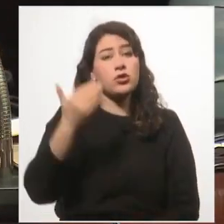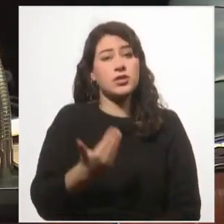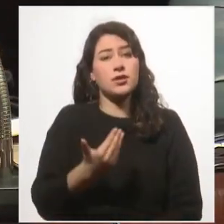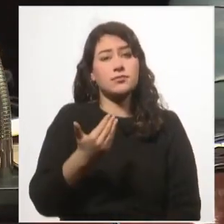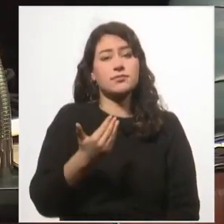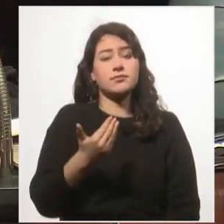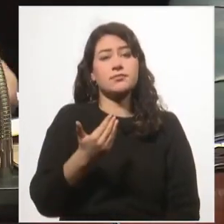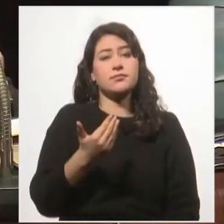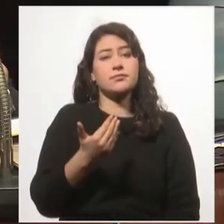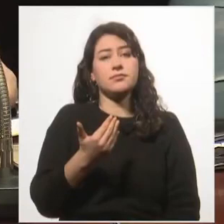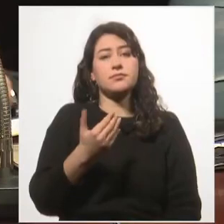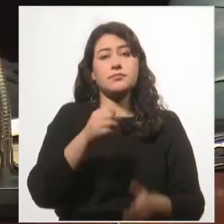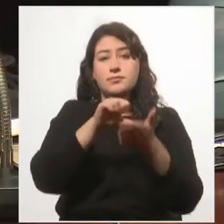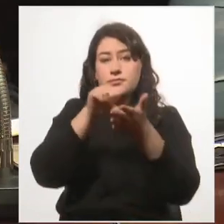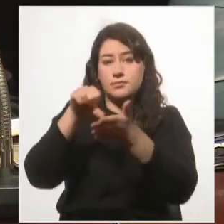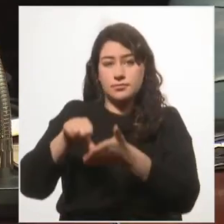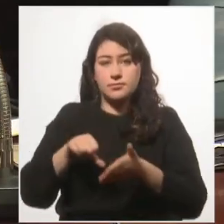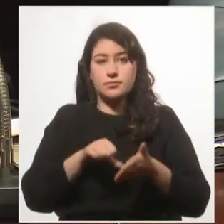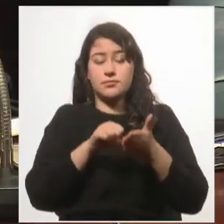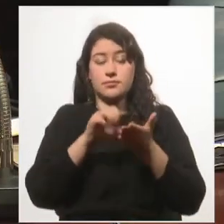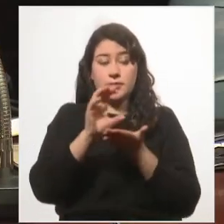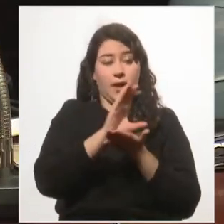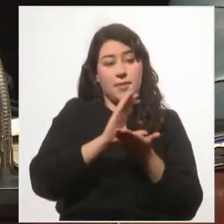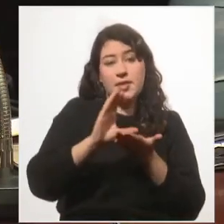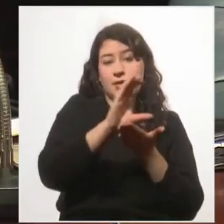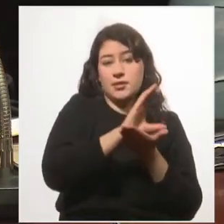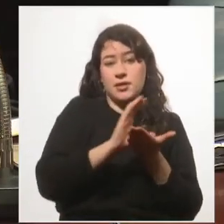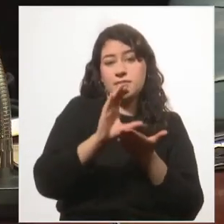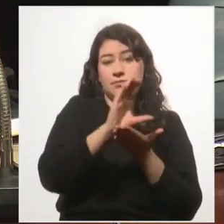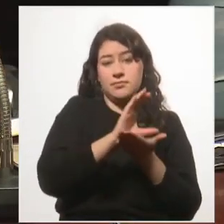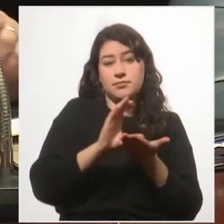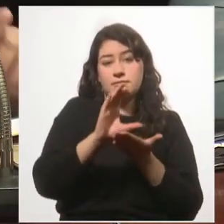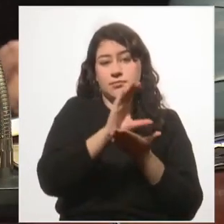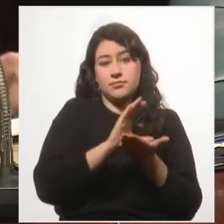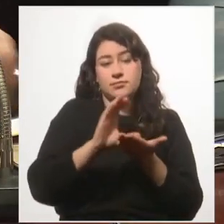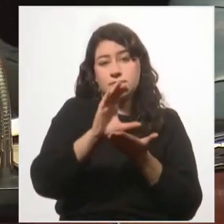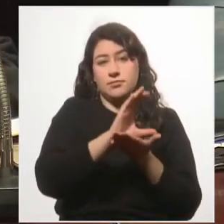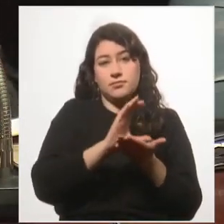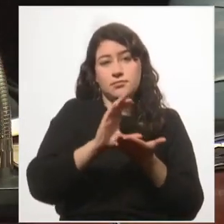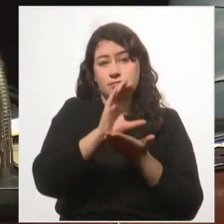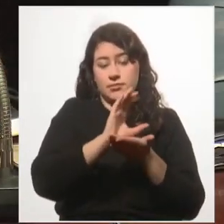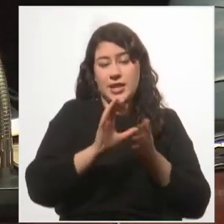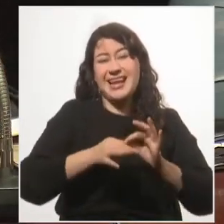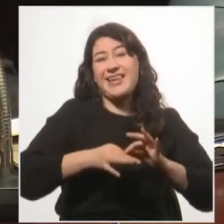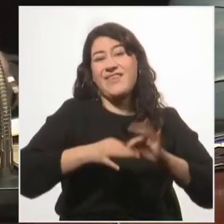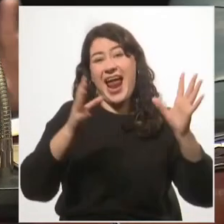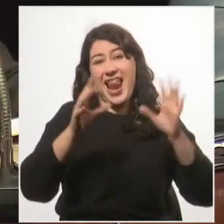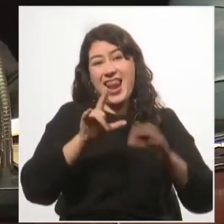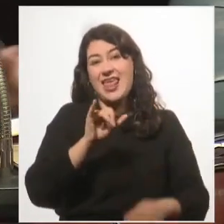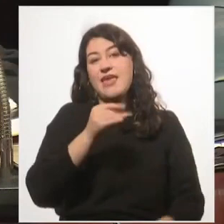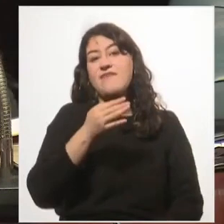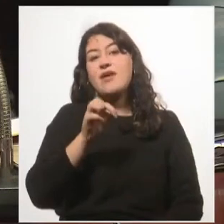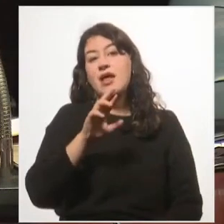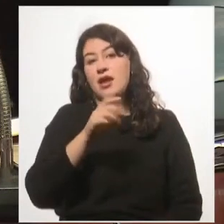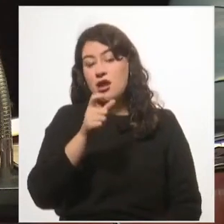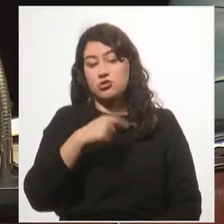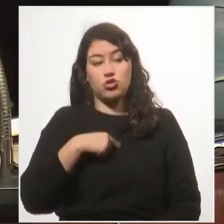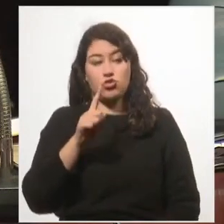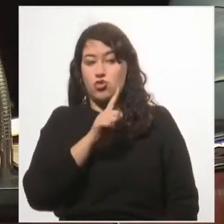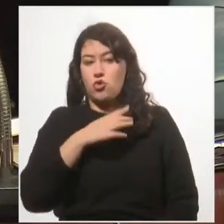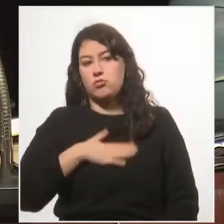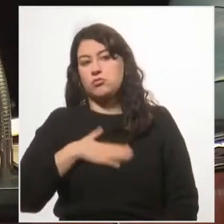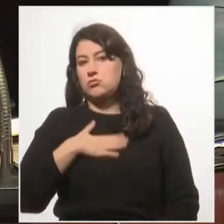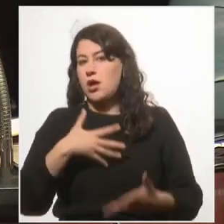que en países con régimen capitalista, con el capitalismo liberal al que yo no acompaño,